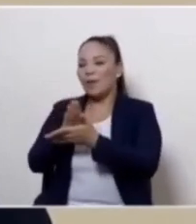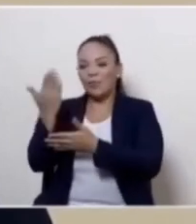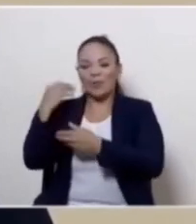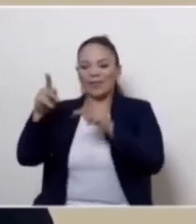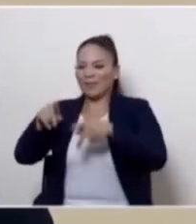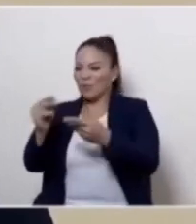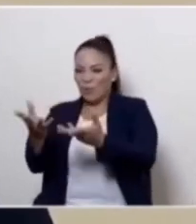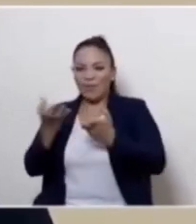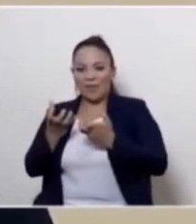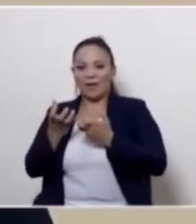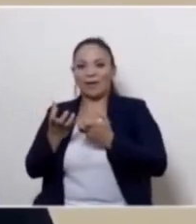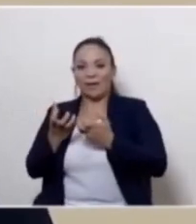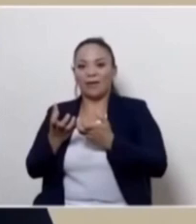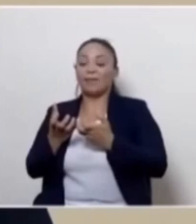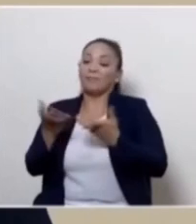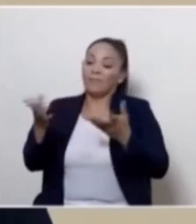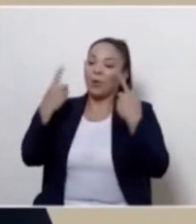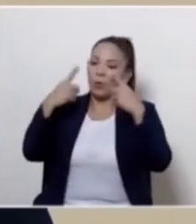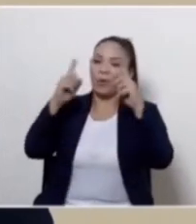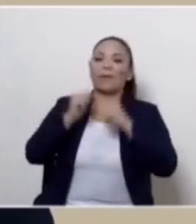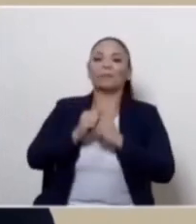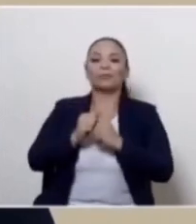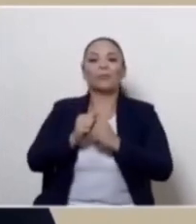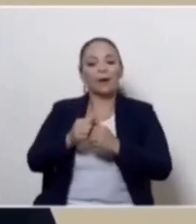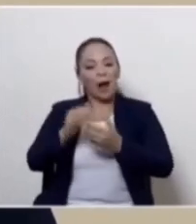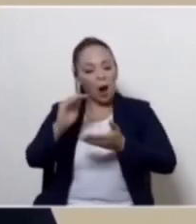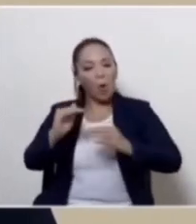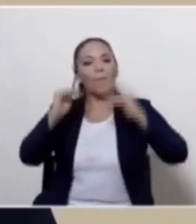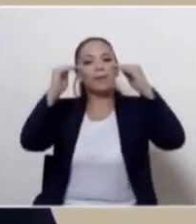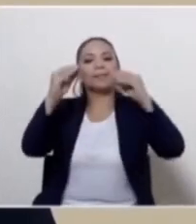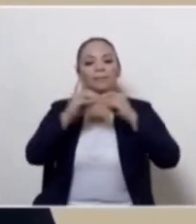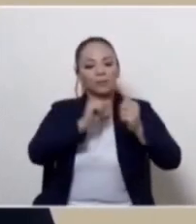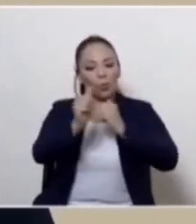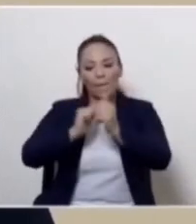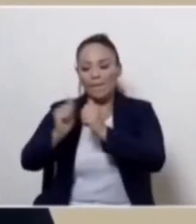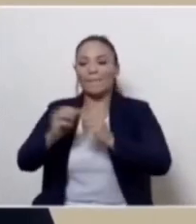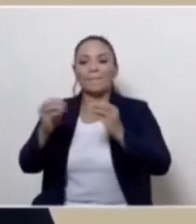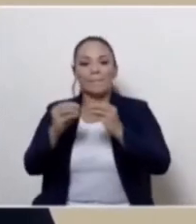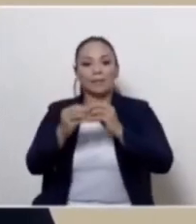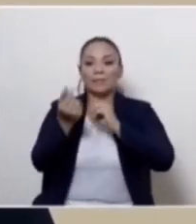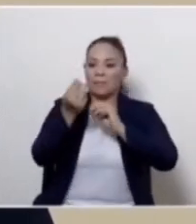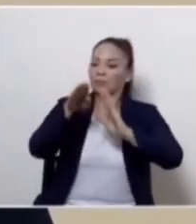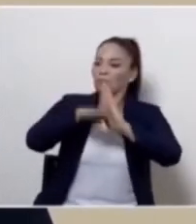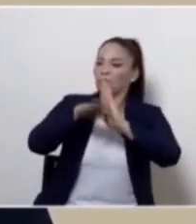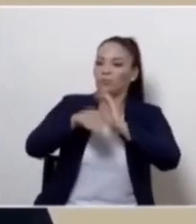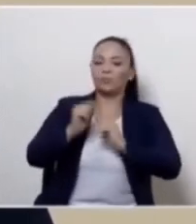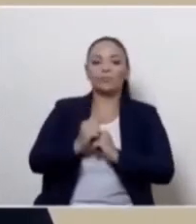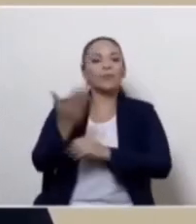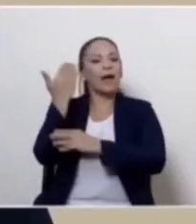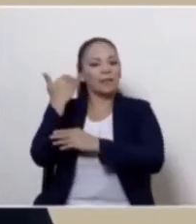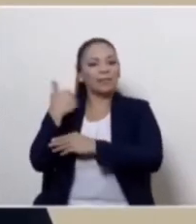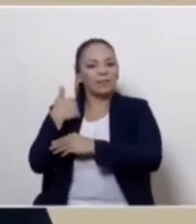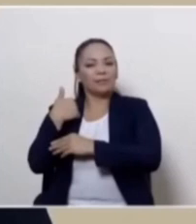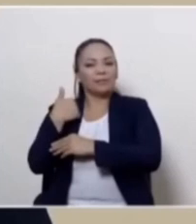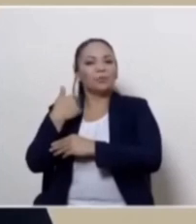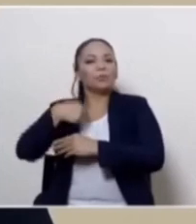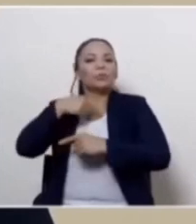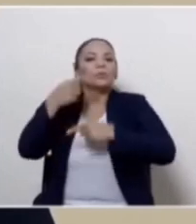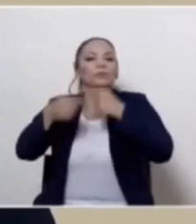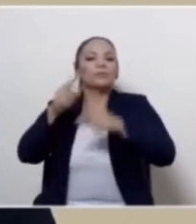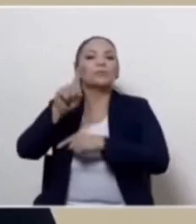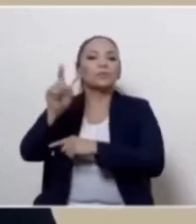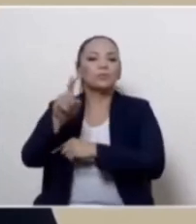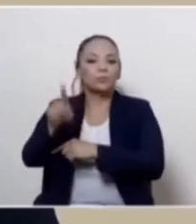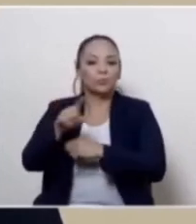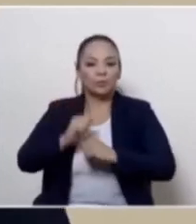competencia y bajar los precios. Cuando lo consultamos, que yo no sé, hace un tiempo que lo íbamos a consultar,